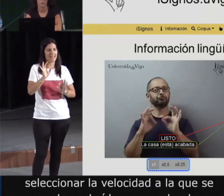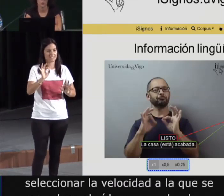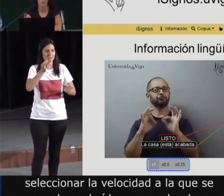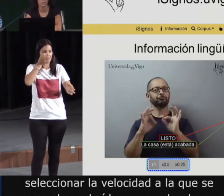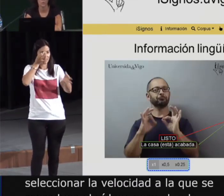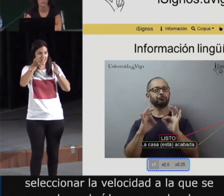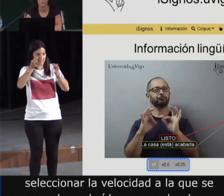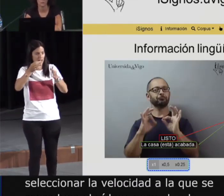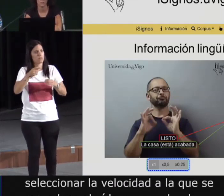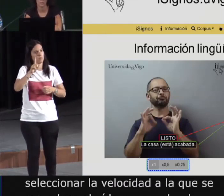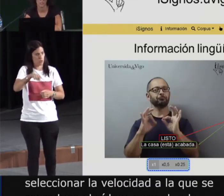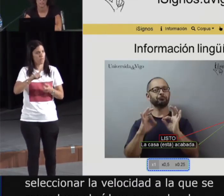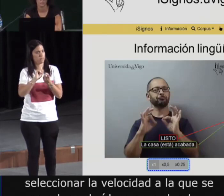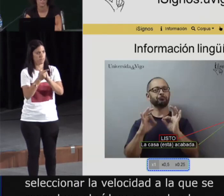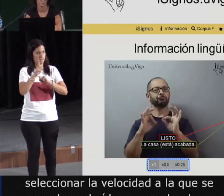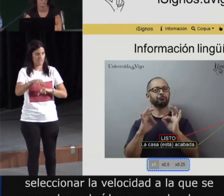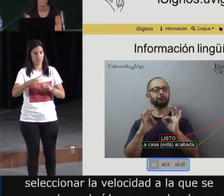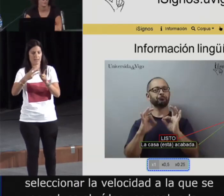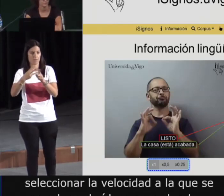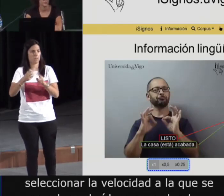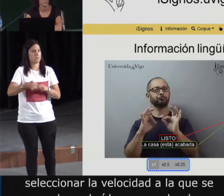seleccionarlo a un cuarto de la velocidad real.